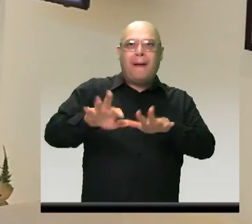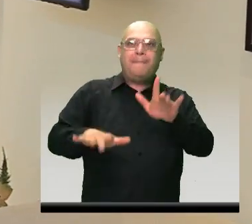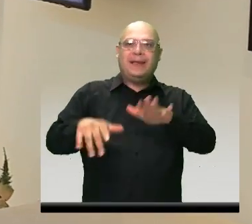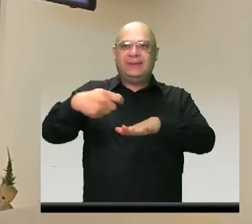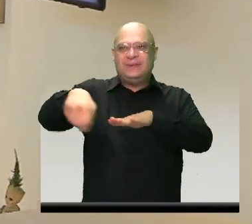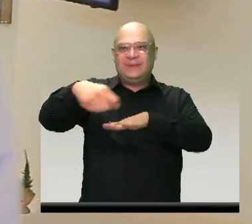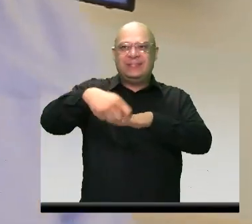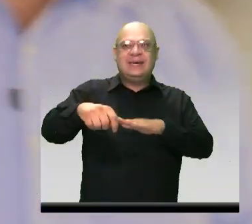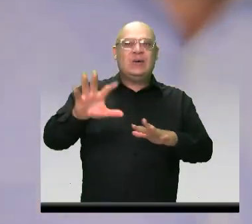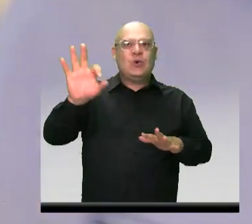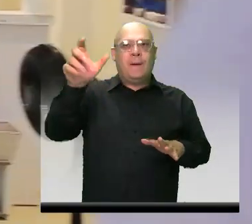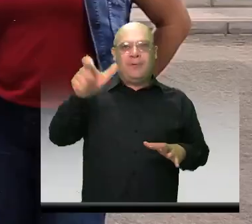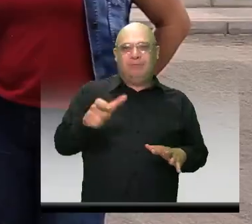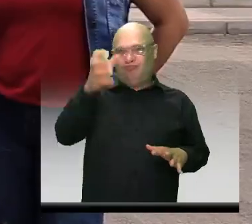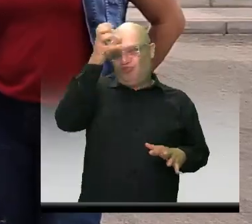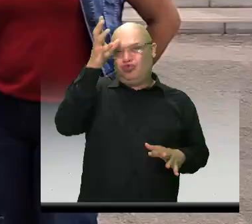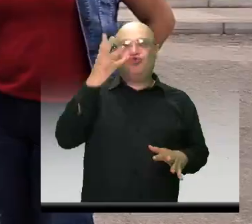expertas.